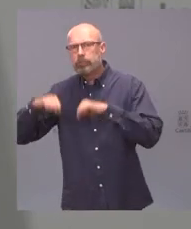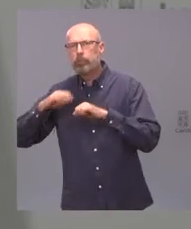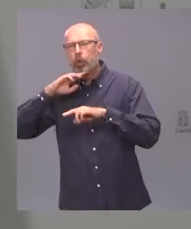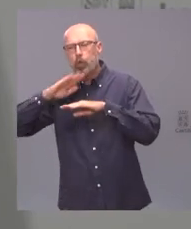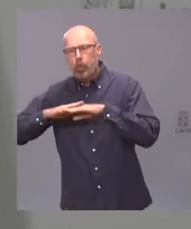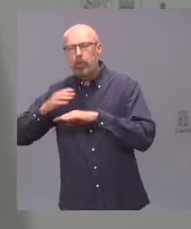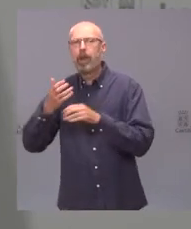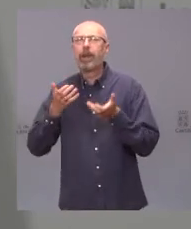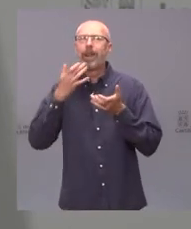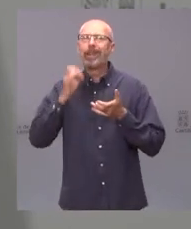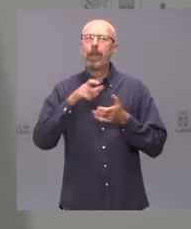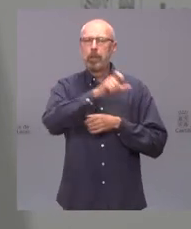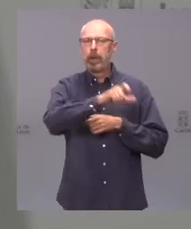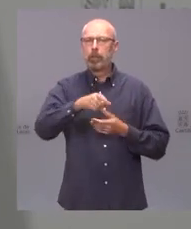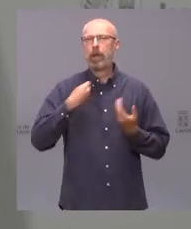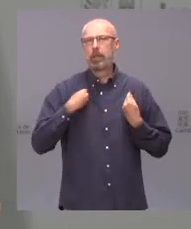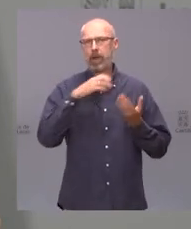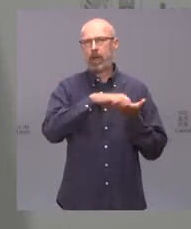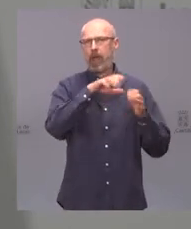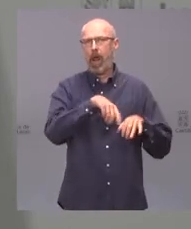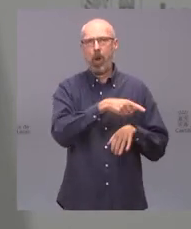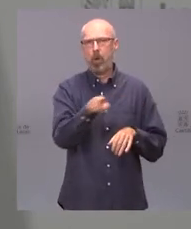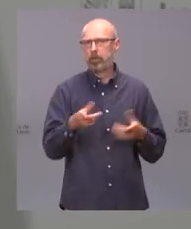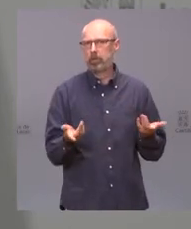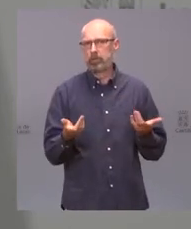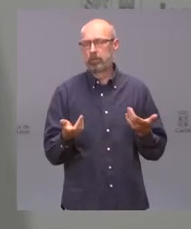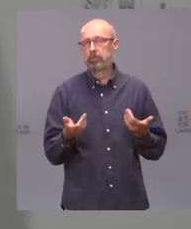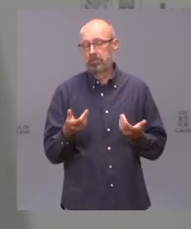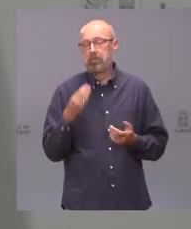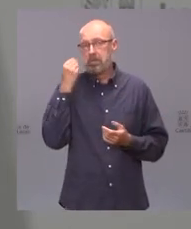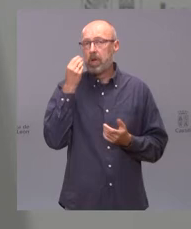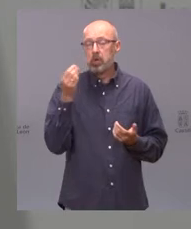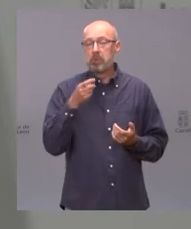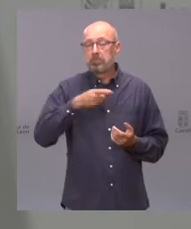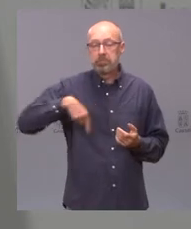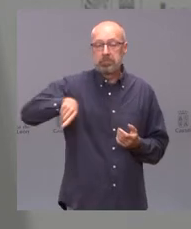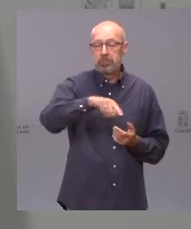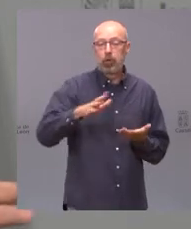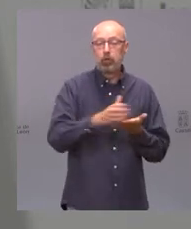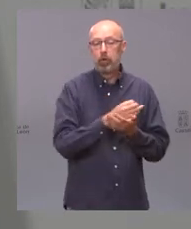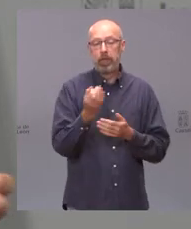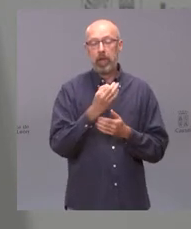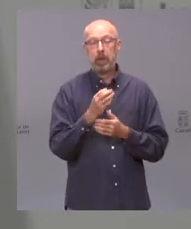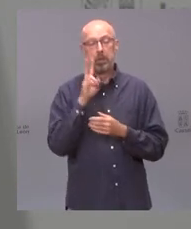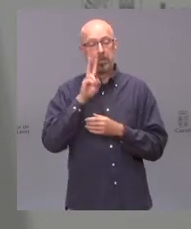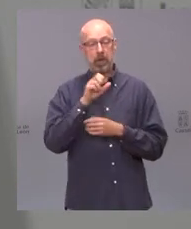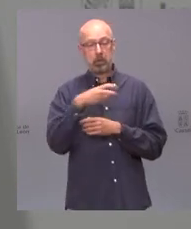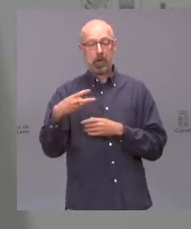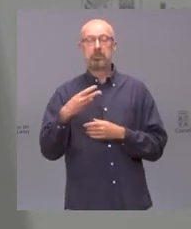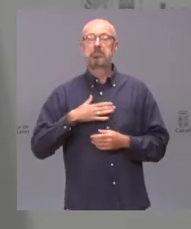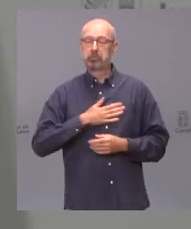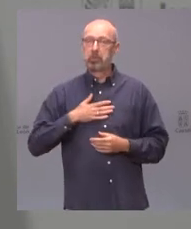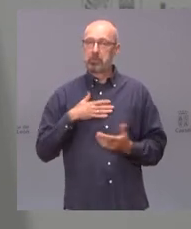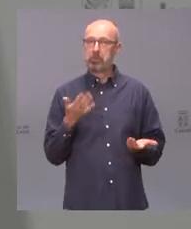por tanto es algo que todos debemos demostrar nuestra satisfacción por esta por esta